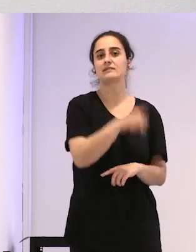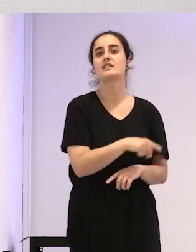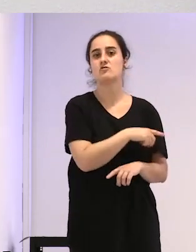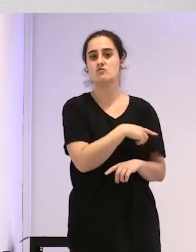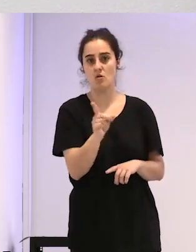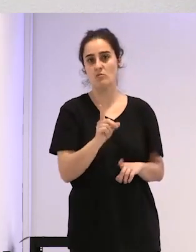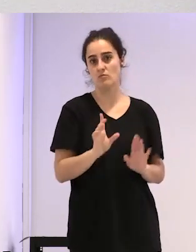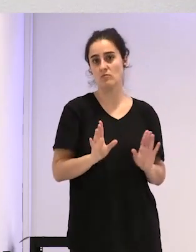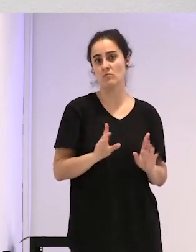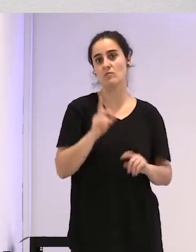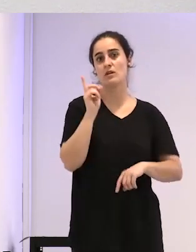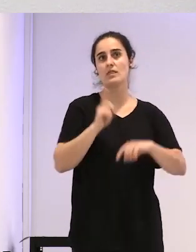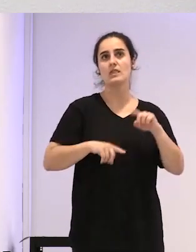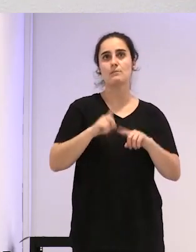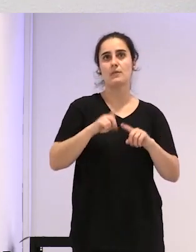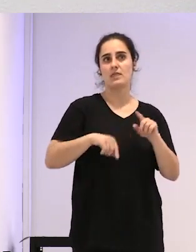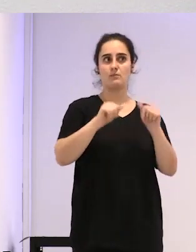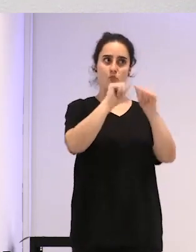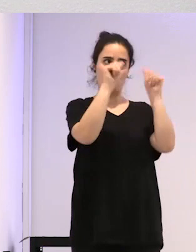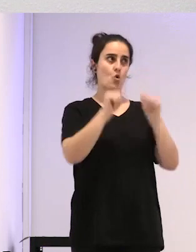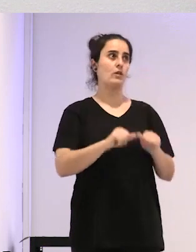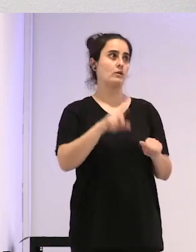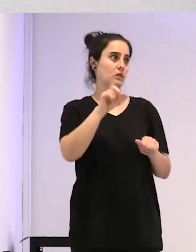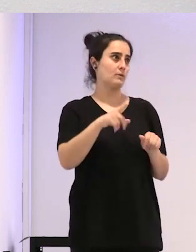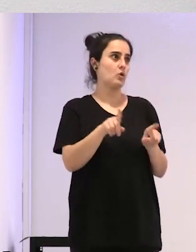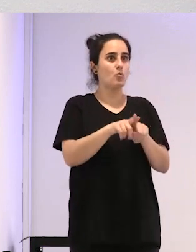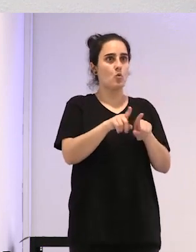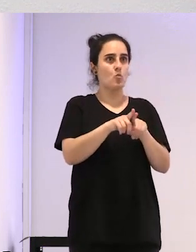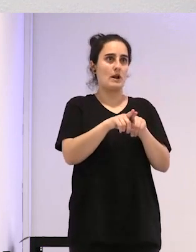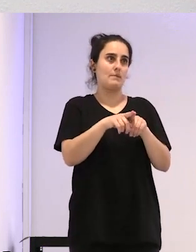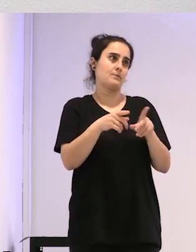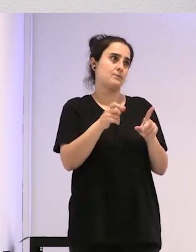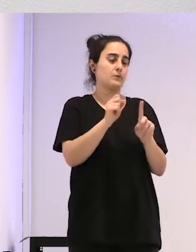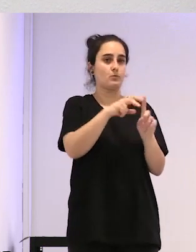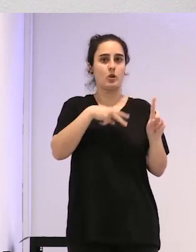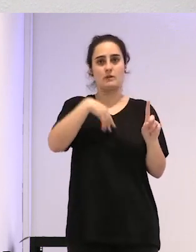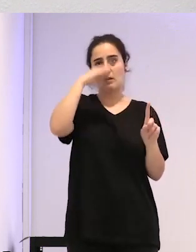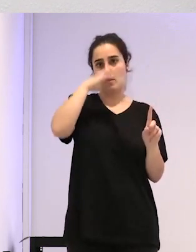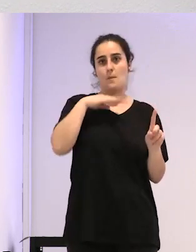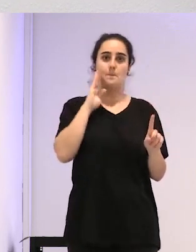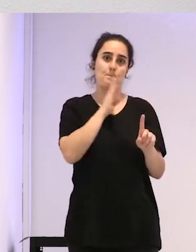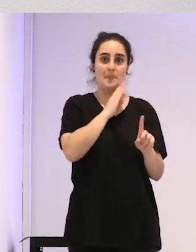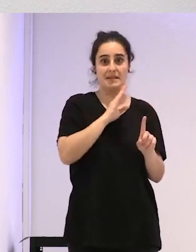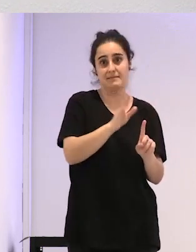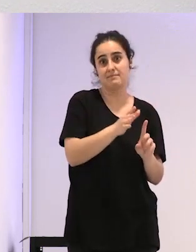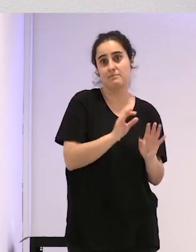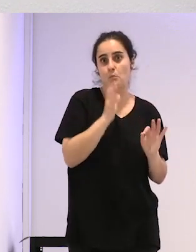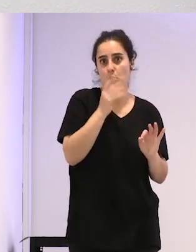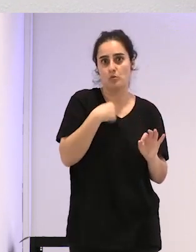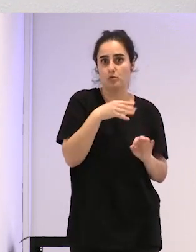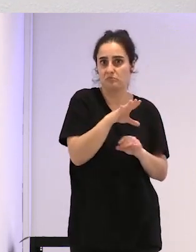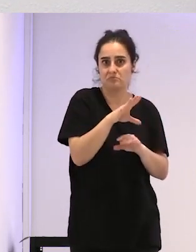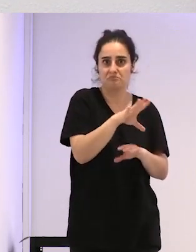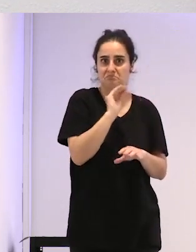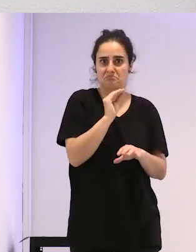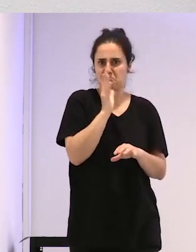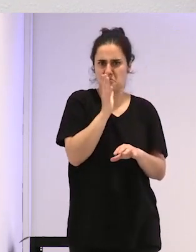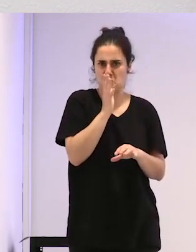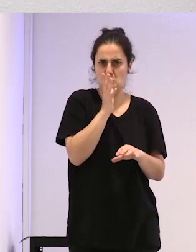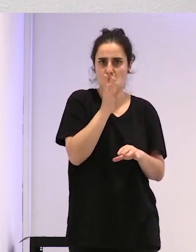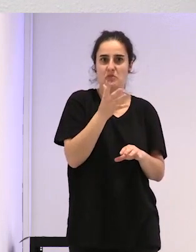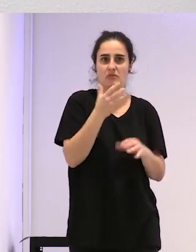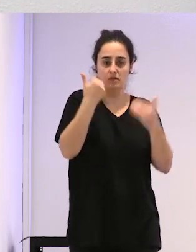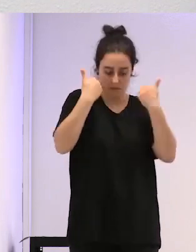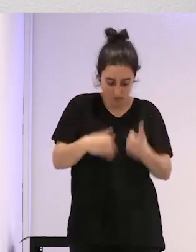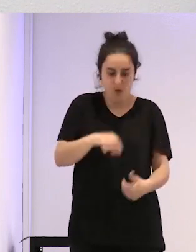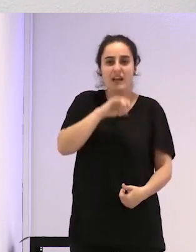un modelo de tutelaje y de... bueno, de un poder que yo no puedo entender porque ¿quién puede decir quién soy